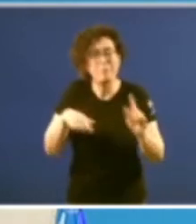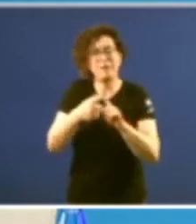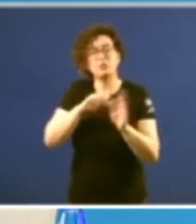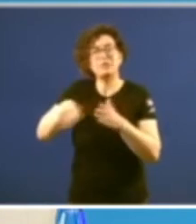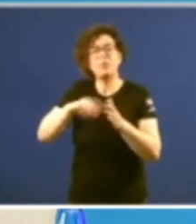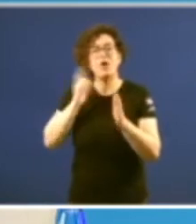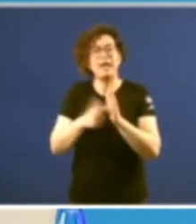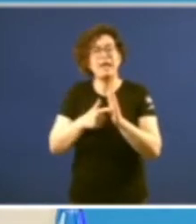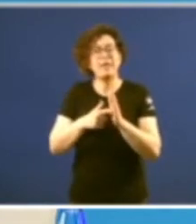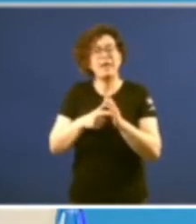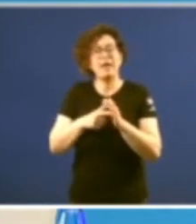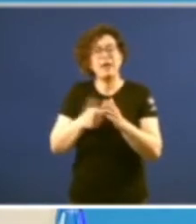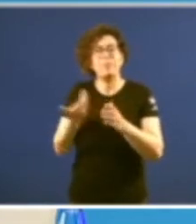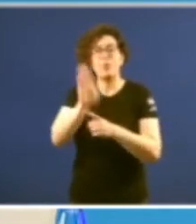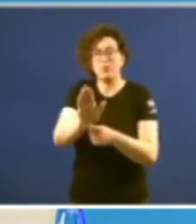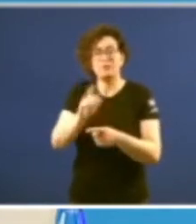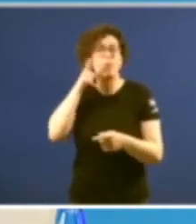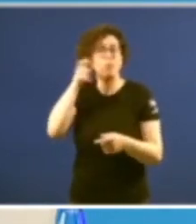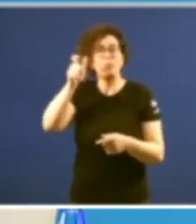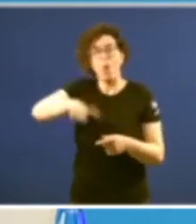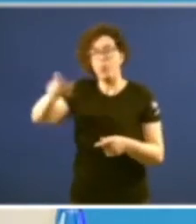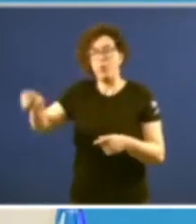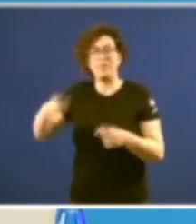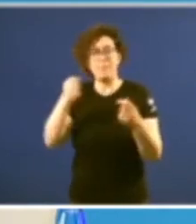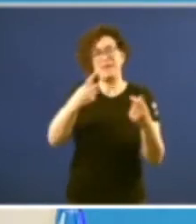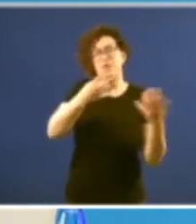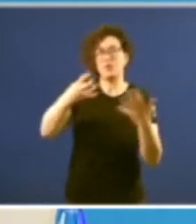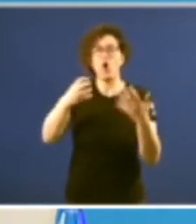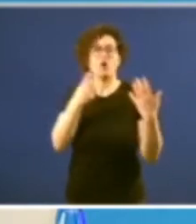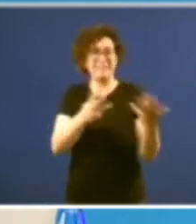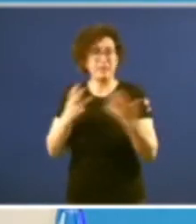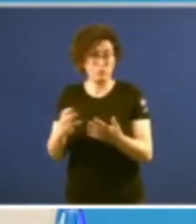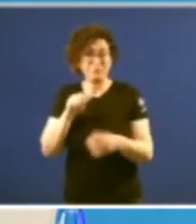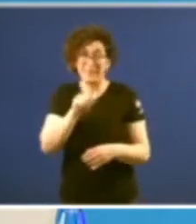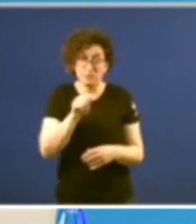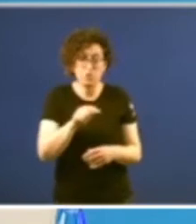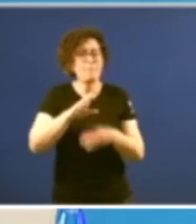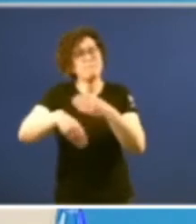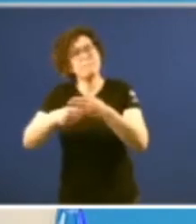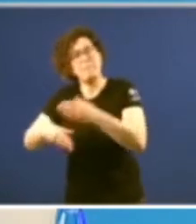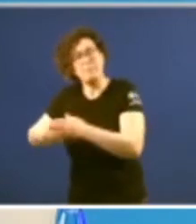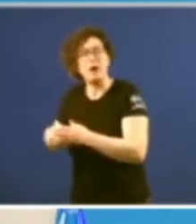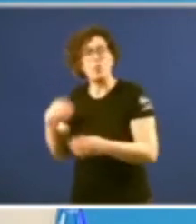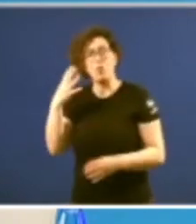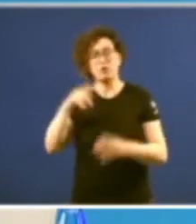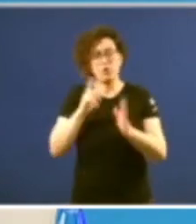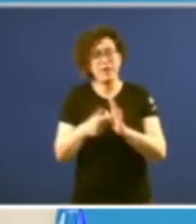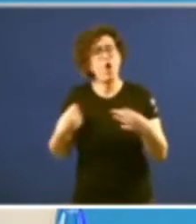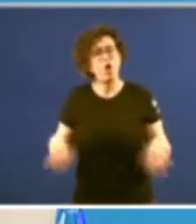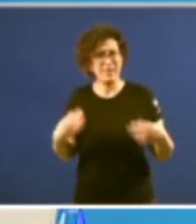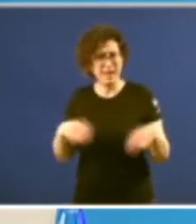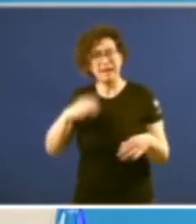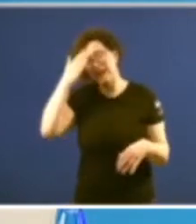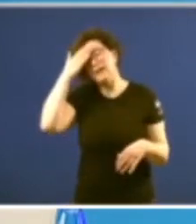legislativa popular de 1988 con ellas o a ellas se suman otras cuatro leis ordinarias